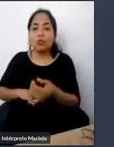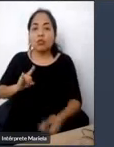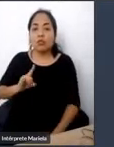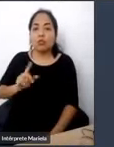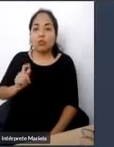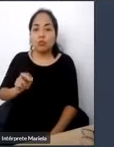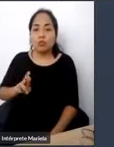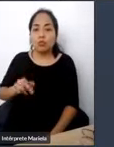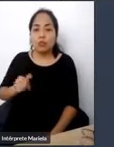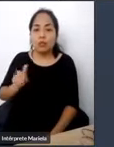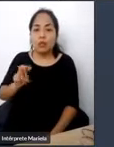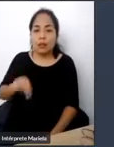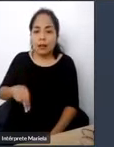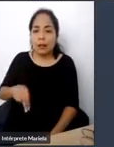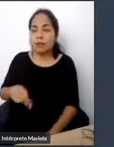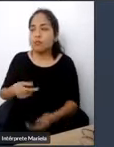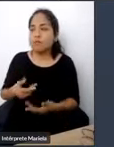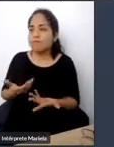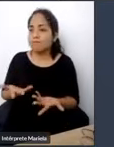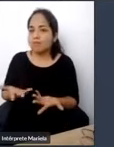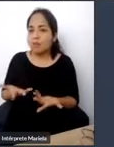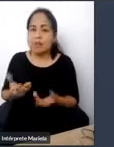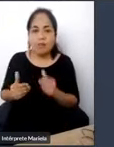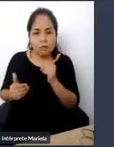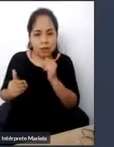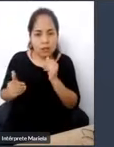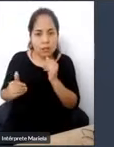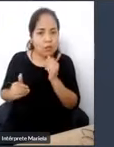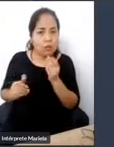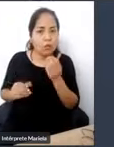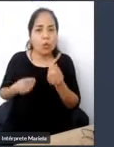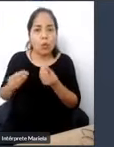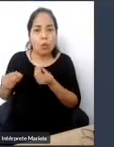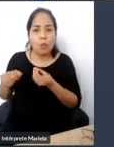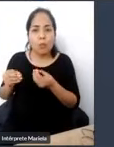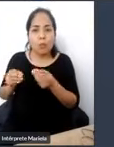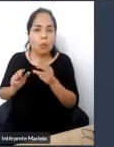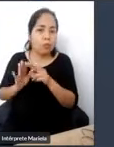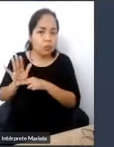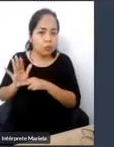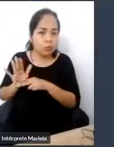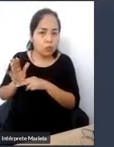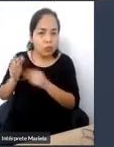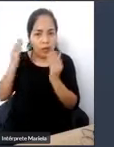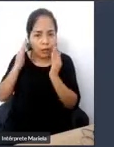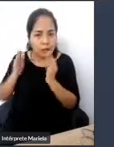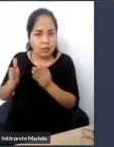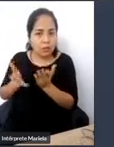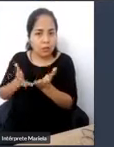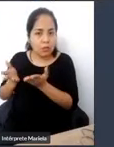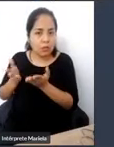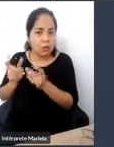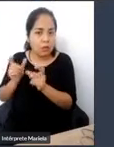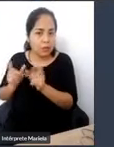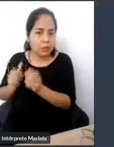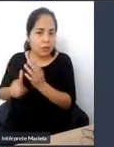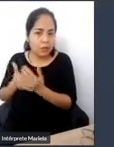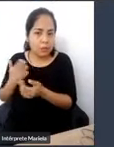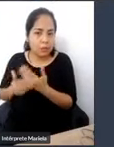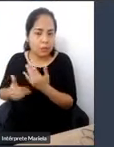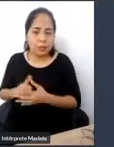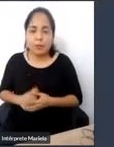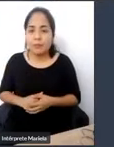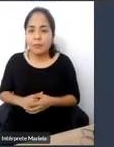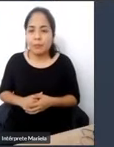con protocolos para personas con discapacidad. Los organismos encargados de la fiscalización de las diferencias normas